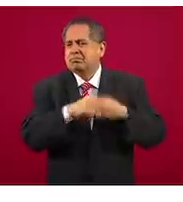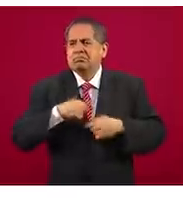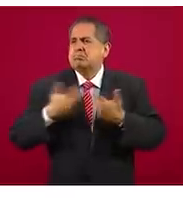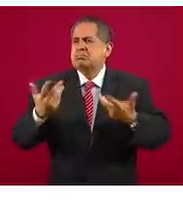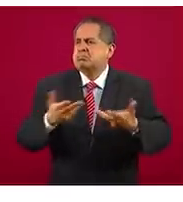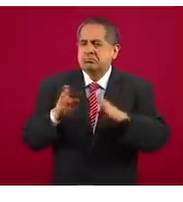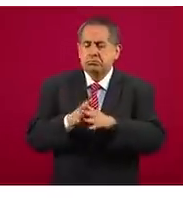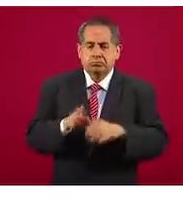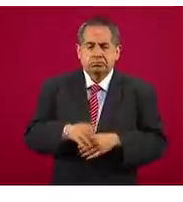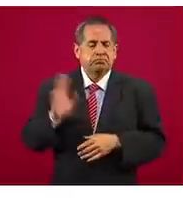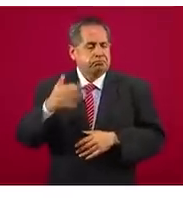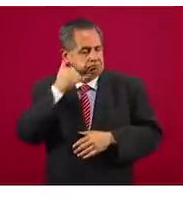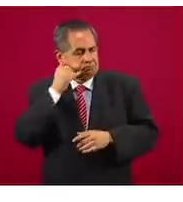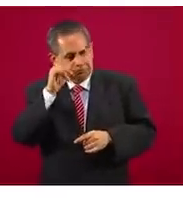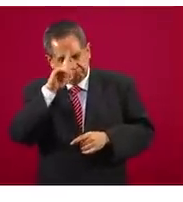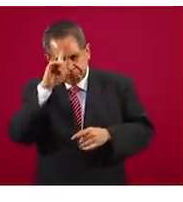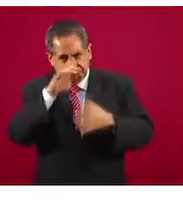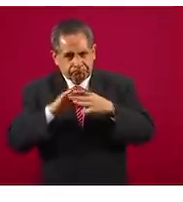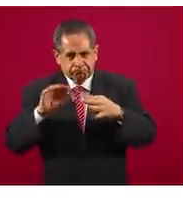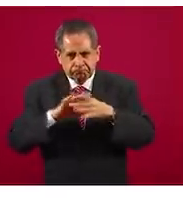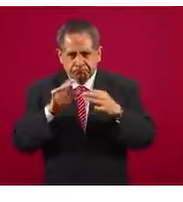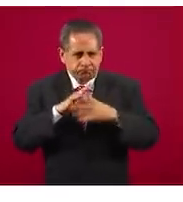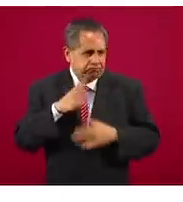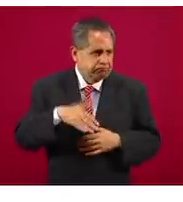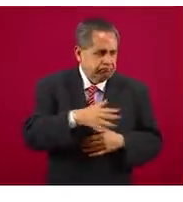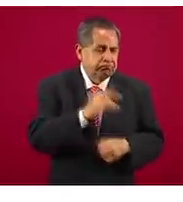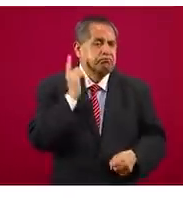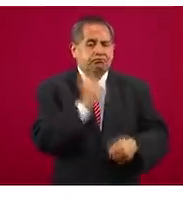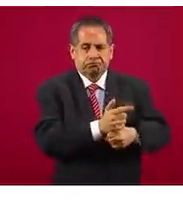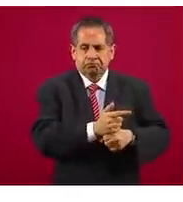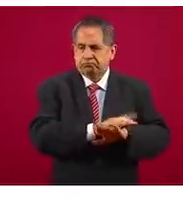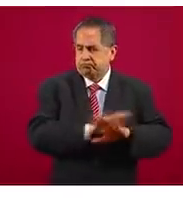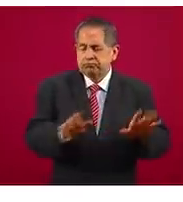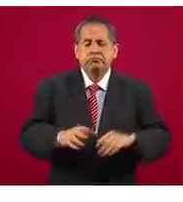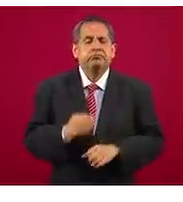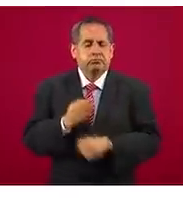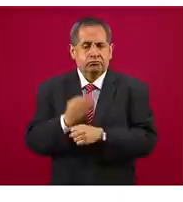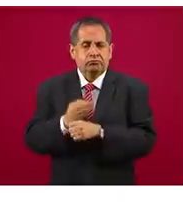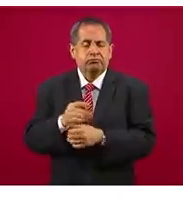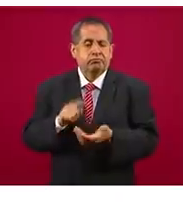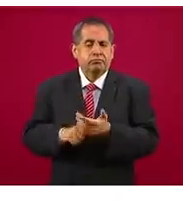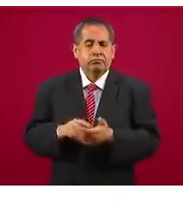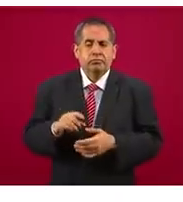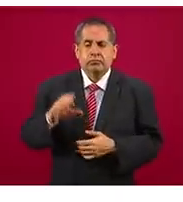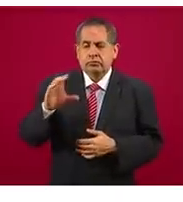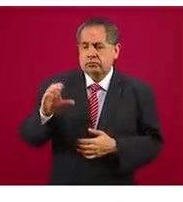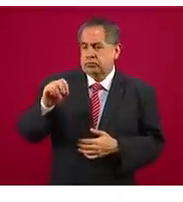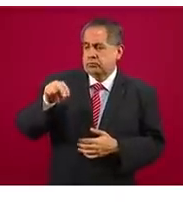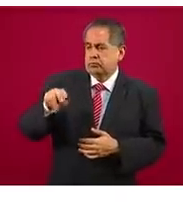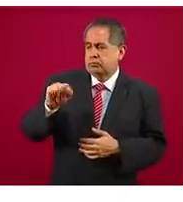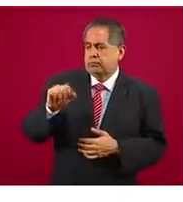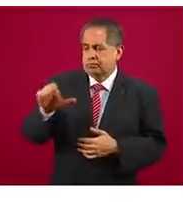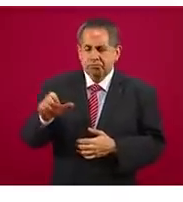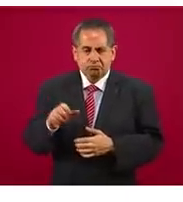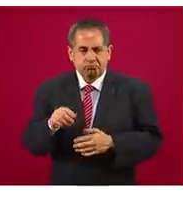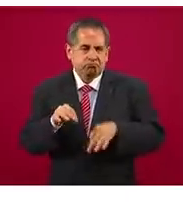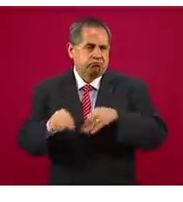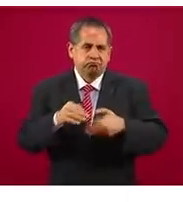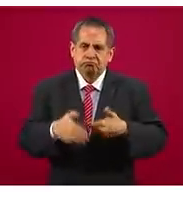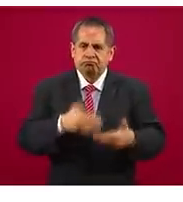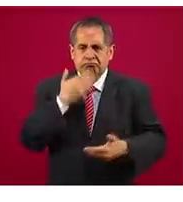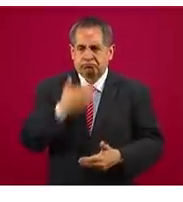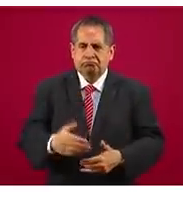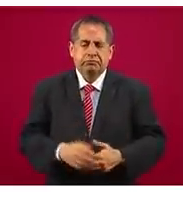con esta dirección al trabajo que está realizando la Comisión Nacional Antisecuestro. Adelante.